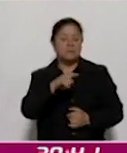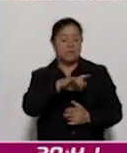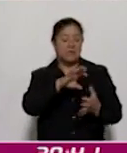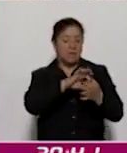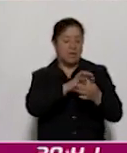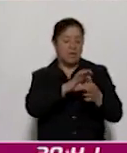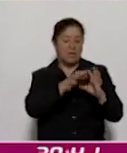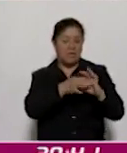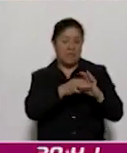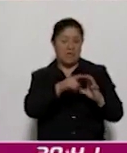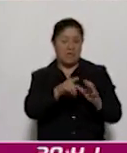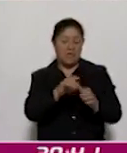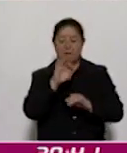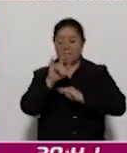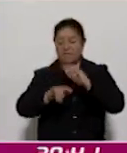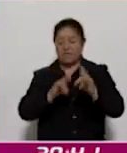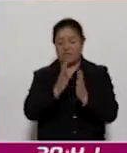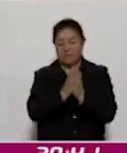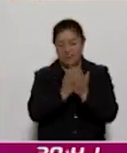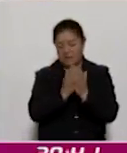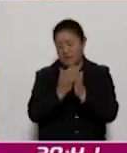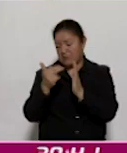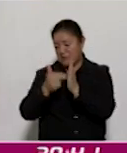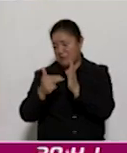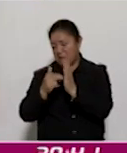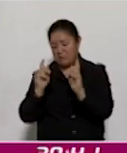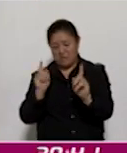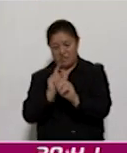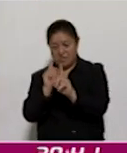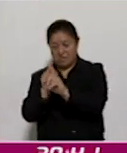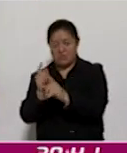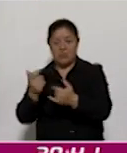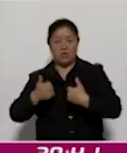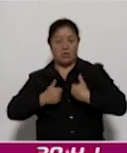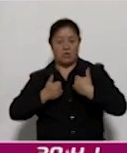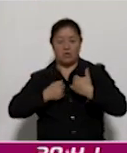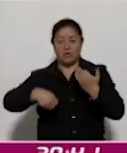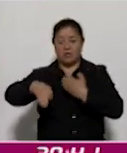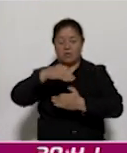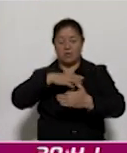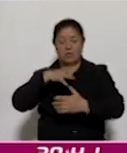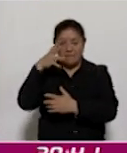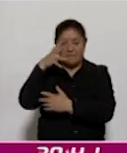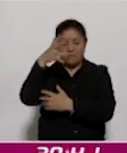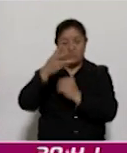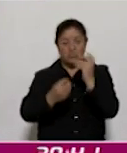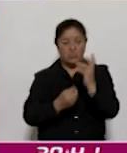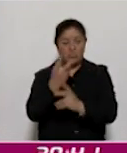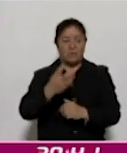la feria del libro, los talleres, los encuentros, jóvenes construyendo un nuevo futuro,